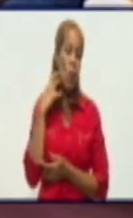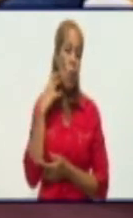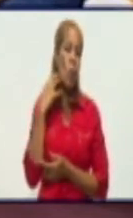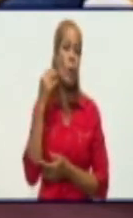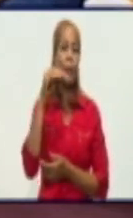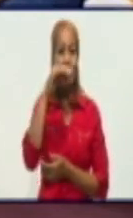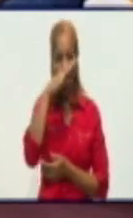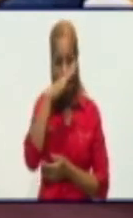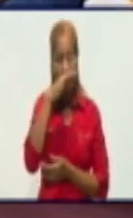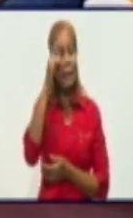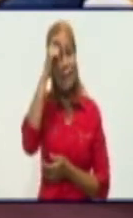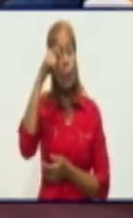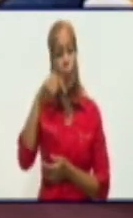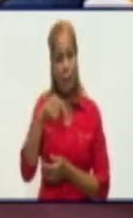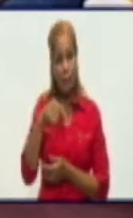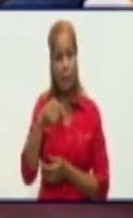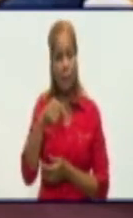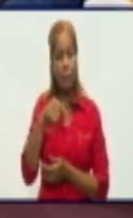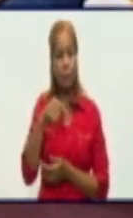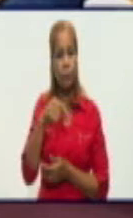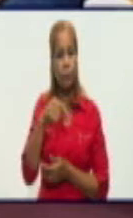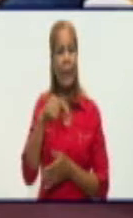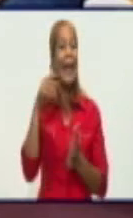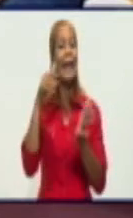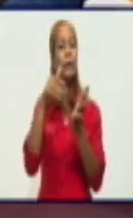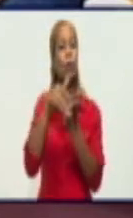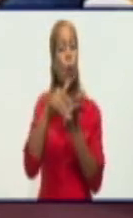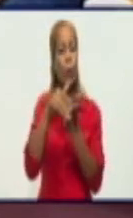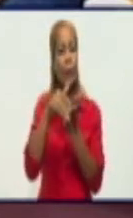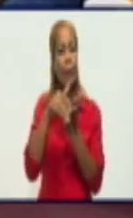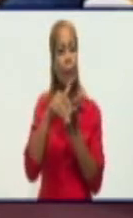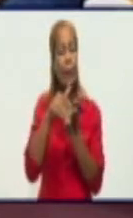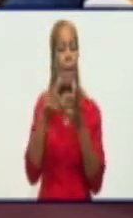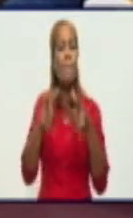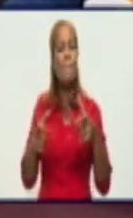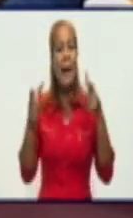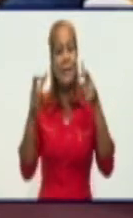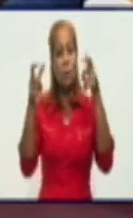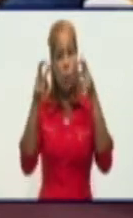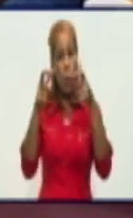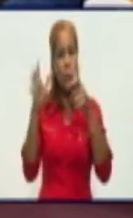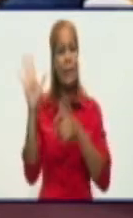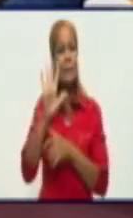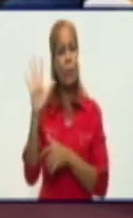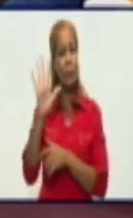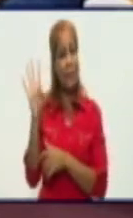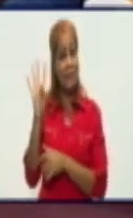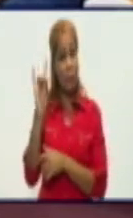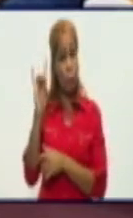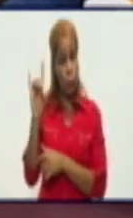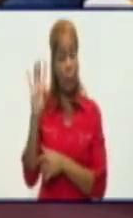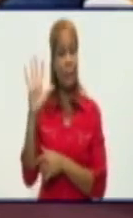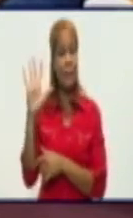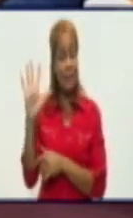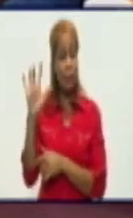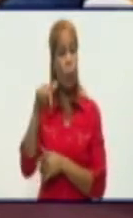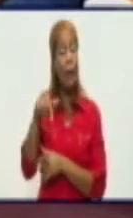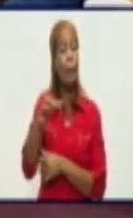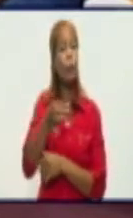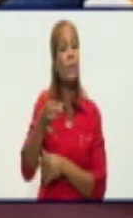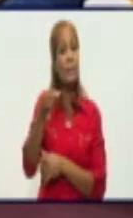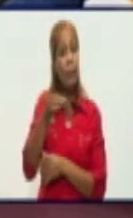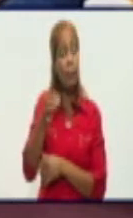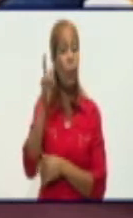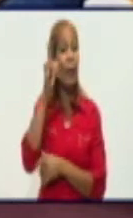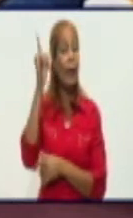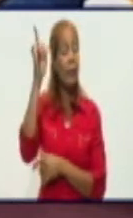el Tronque de Guisa, el Yarey, Mazó y el 5595 que alimenta al municipio de Guayarriba y la zona de Mabá